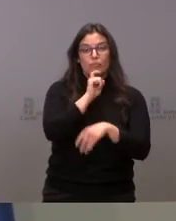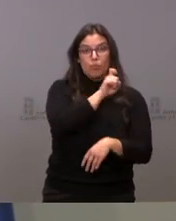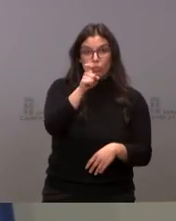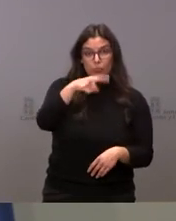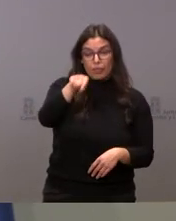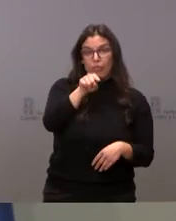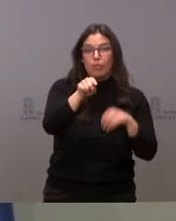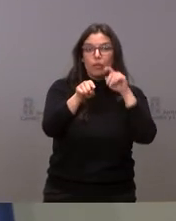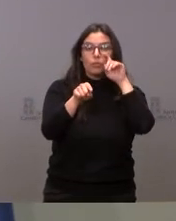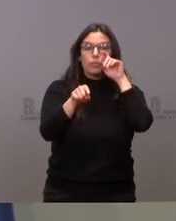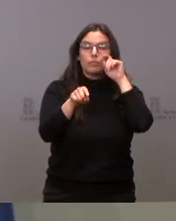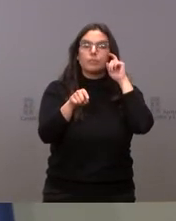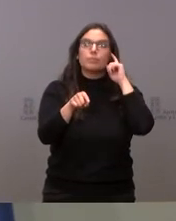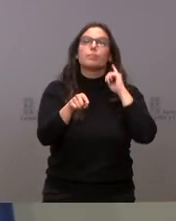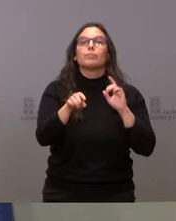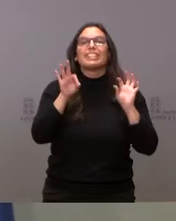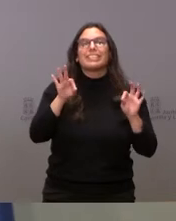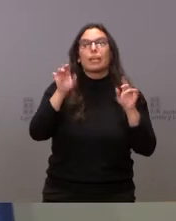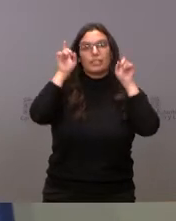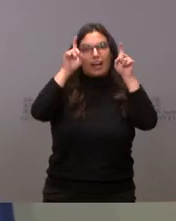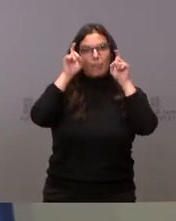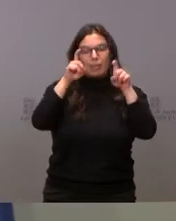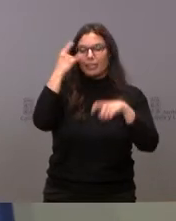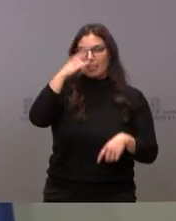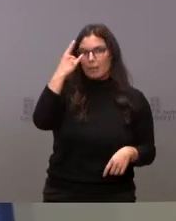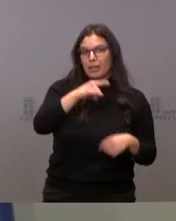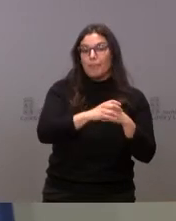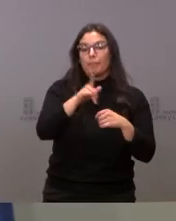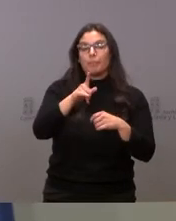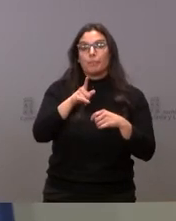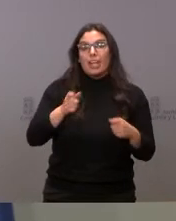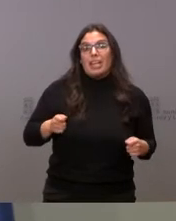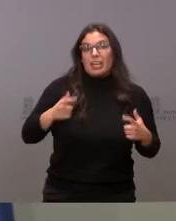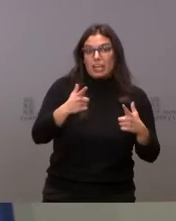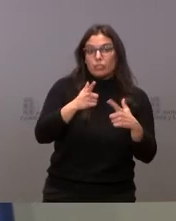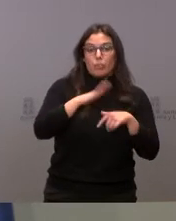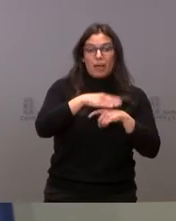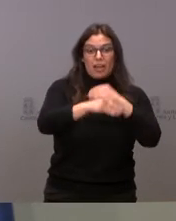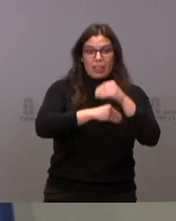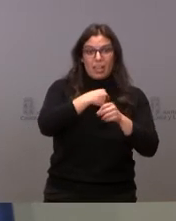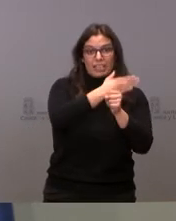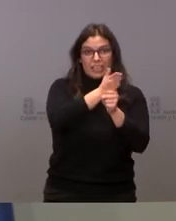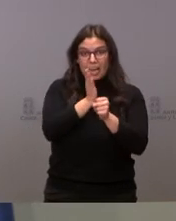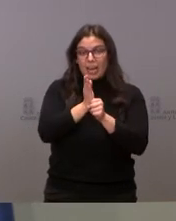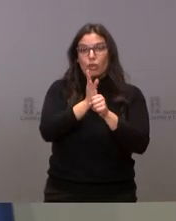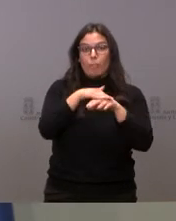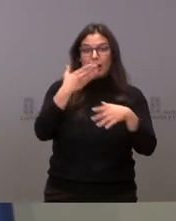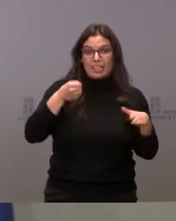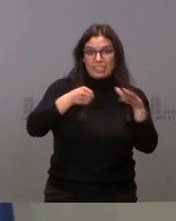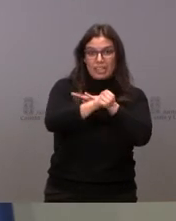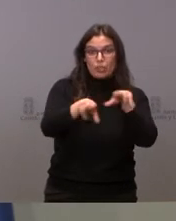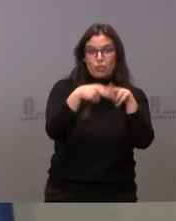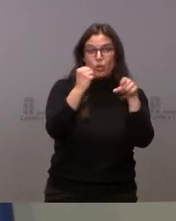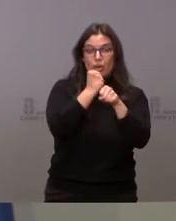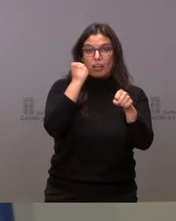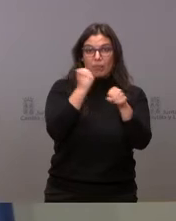EDUCA, la Inmaculada de Salamanca, que va a atender los gastos derivados de la realización de un itinerario de inserción sociolaboral en